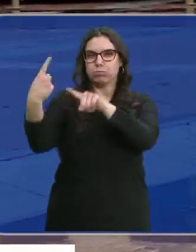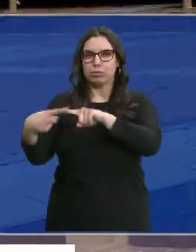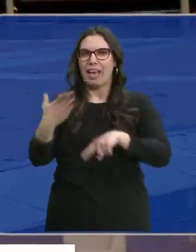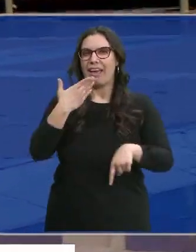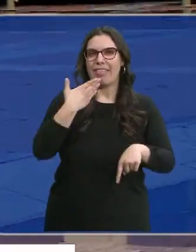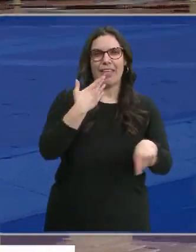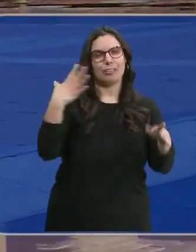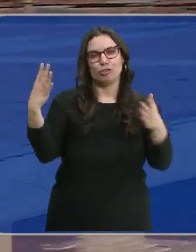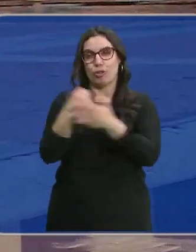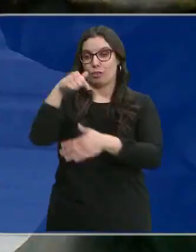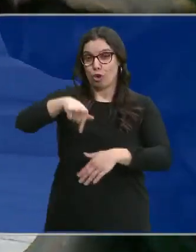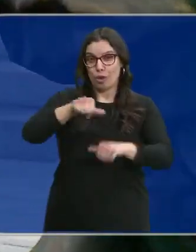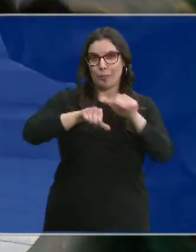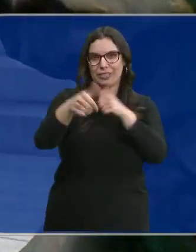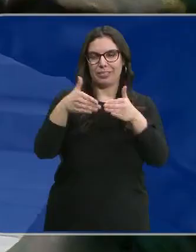todas las edades desde hoy.